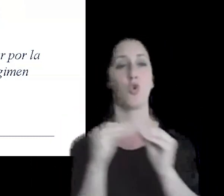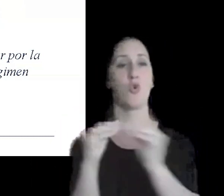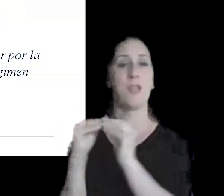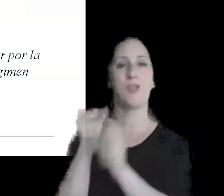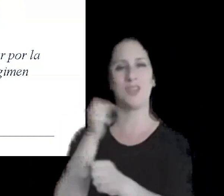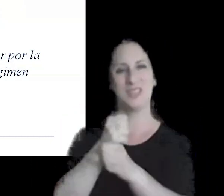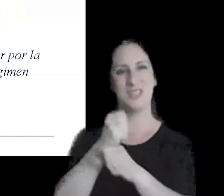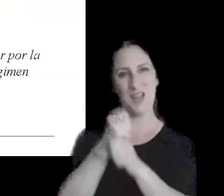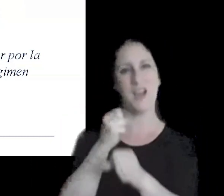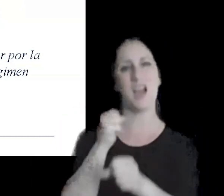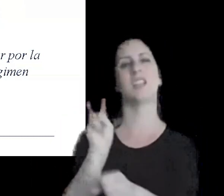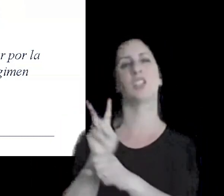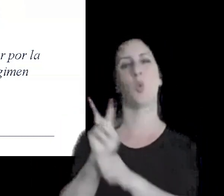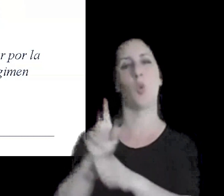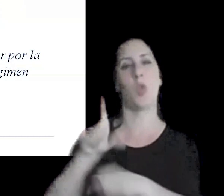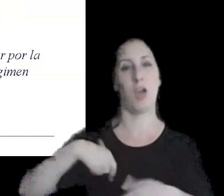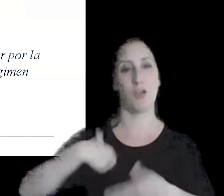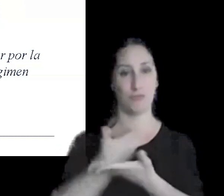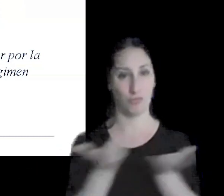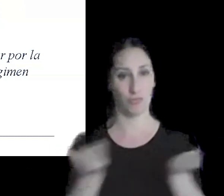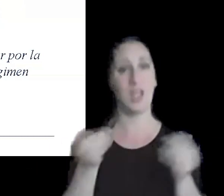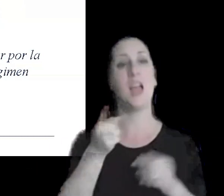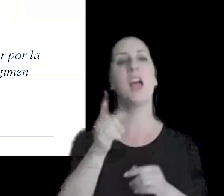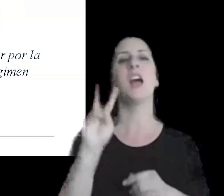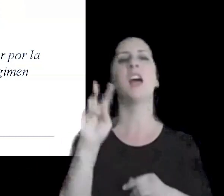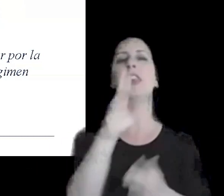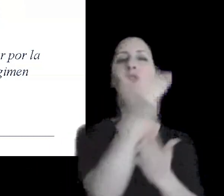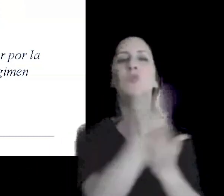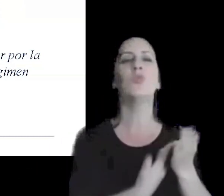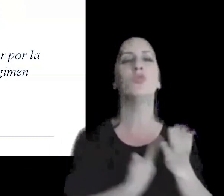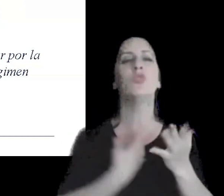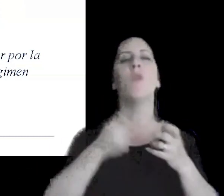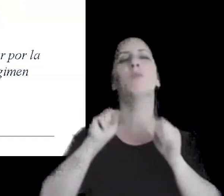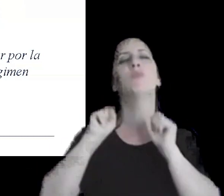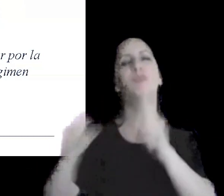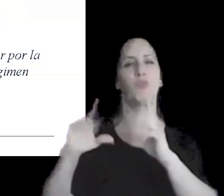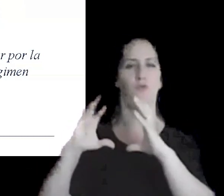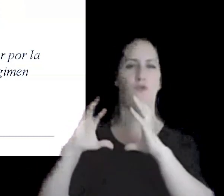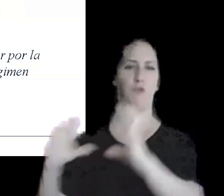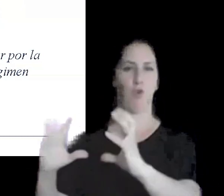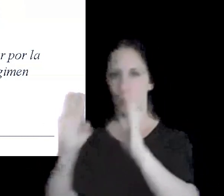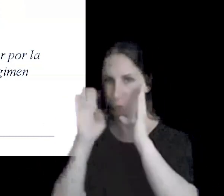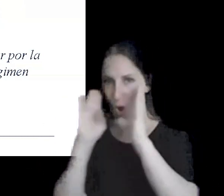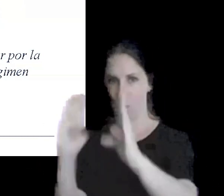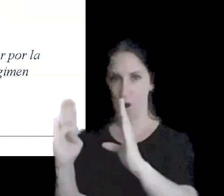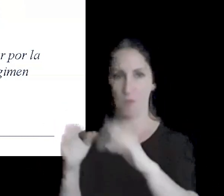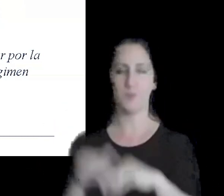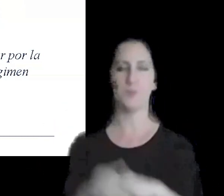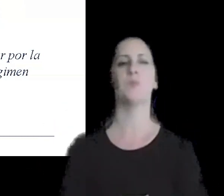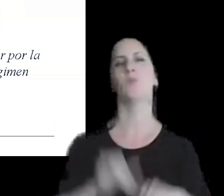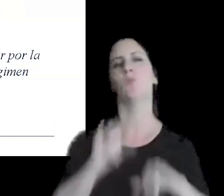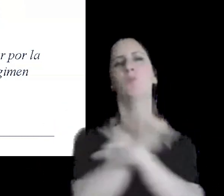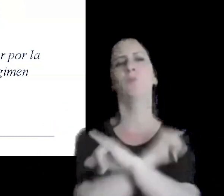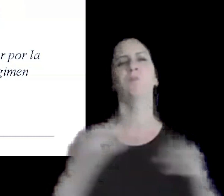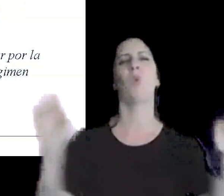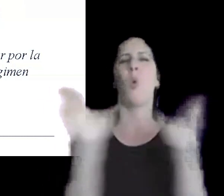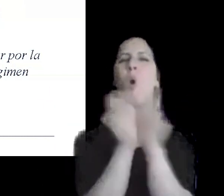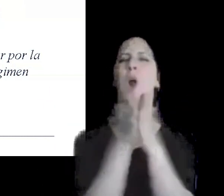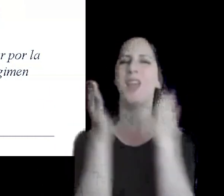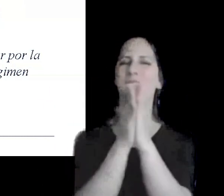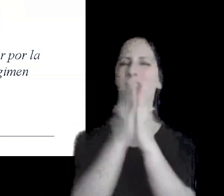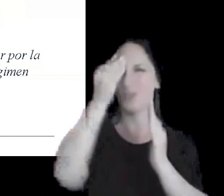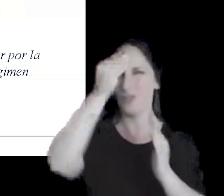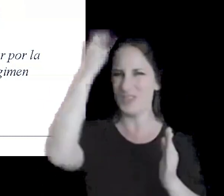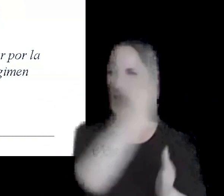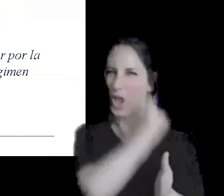social esta resolución se aplica a la actividad futbolística publicada en boletín oficial el 27